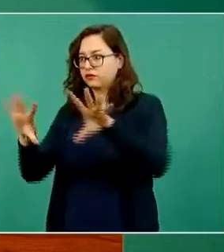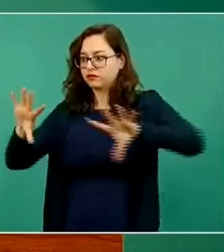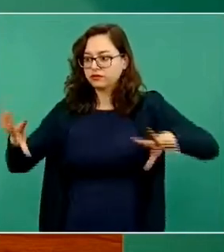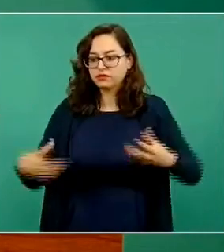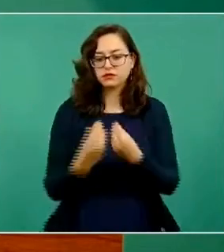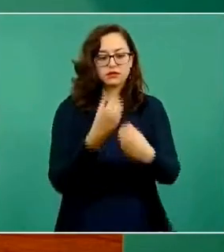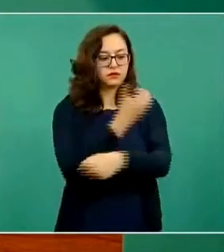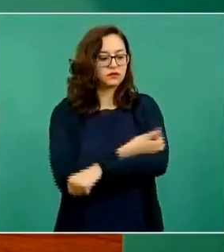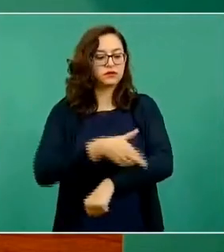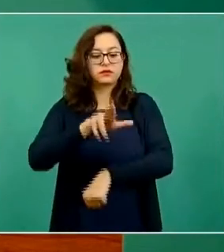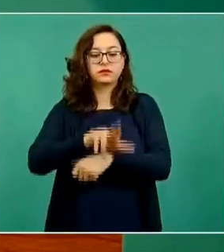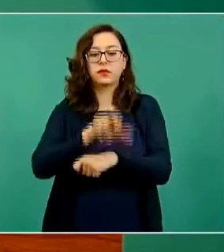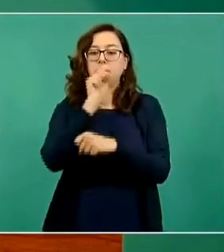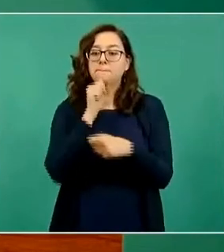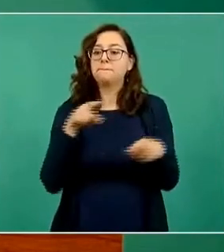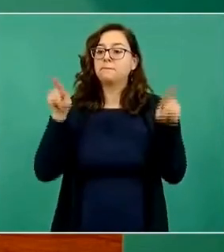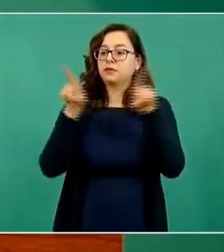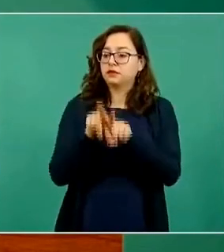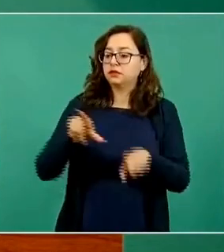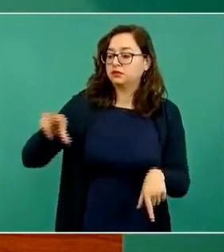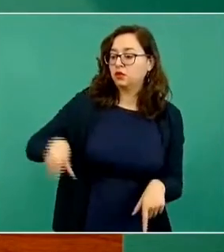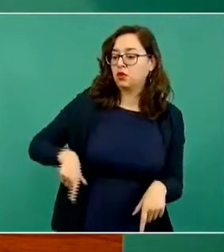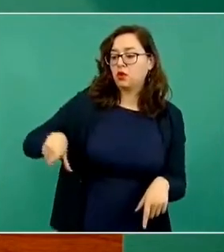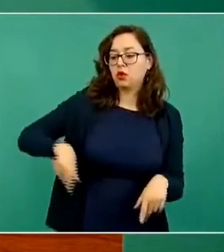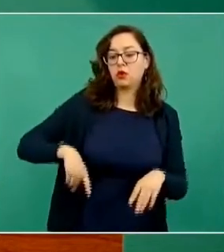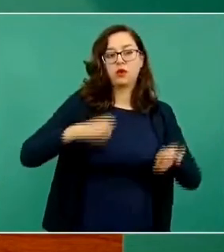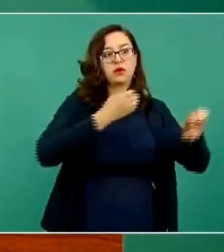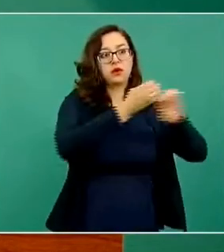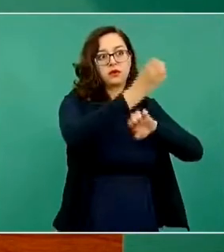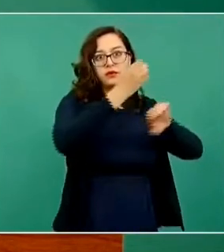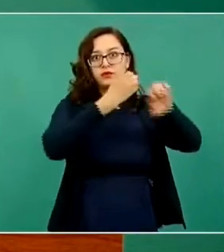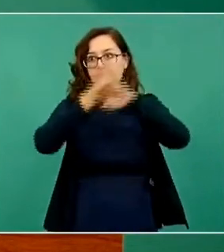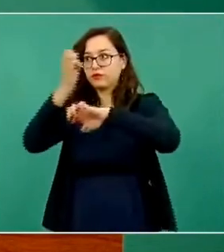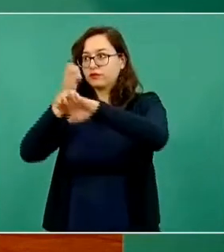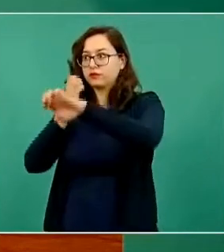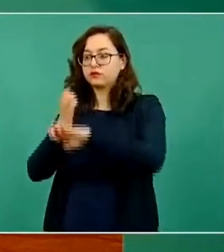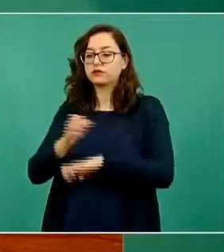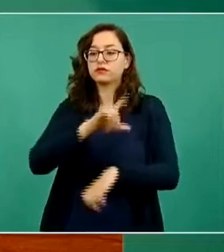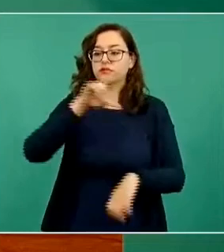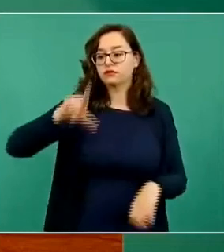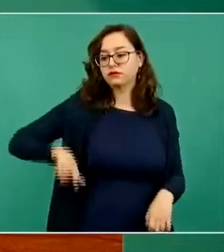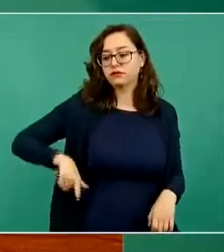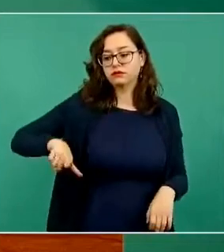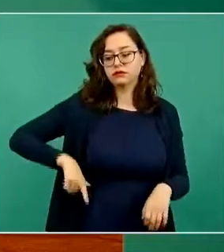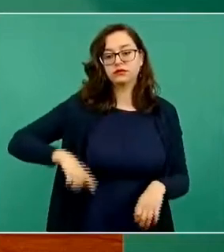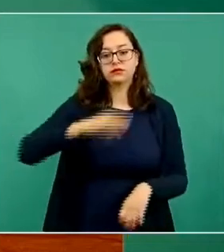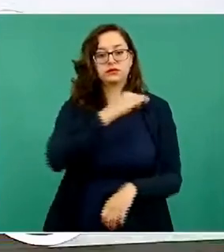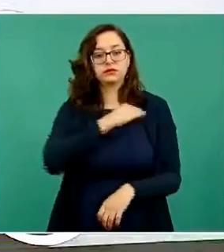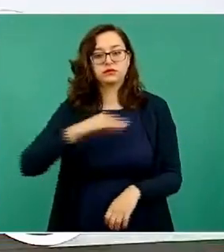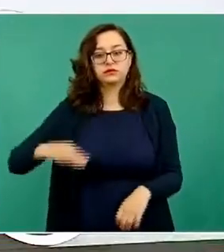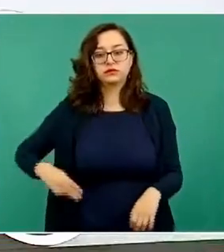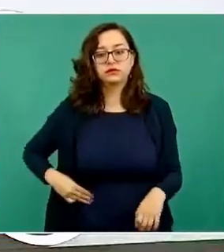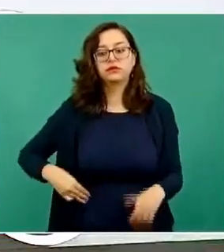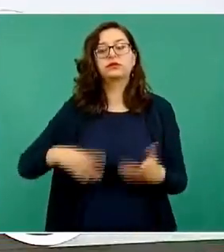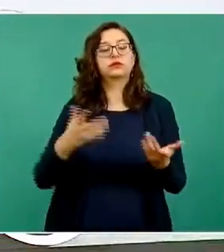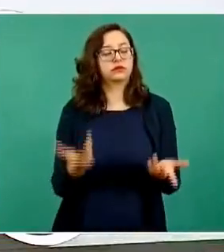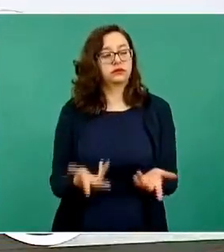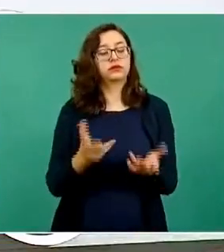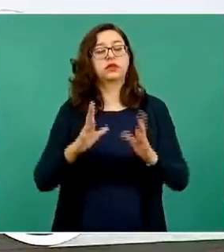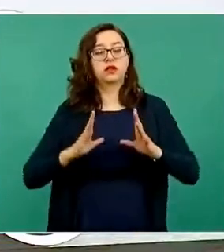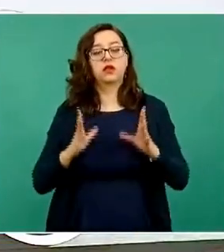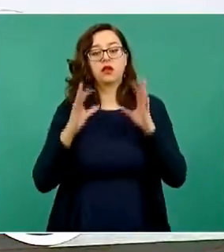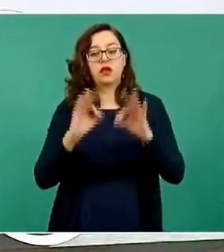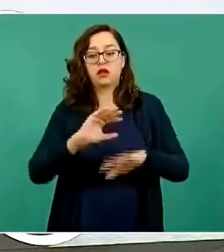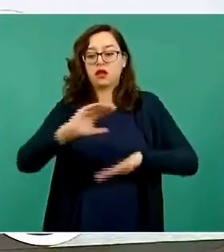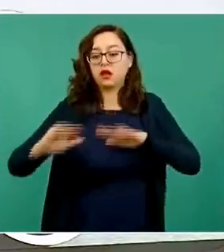los gobiernos de las entidades federativas y municipios mediante las Mesas de Paz y Seguridad